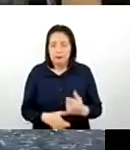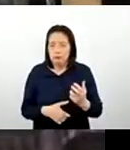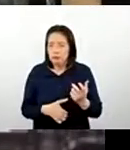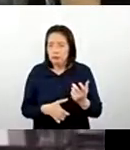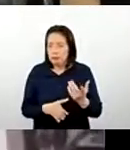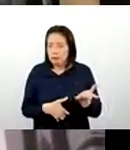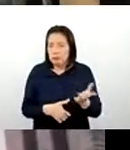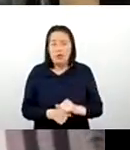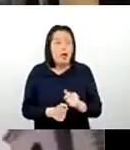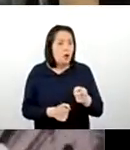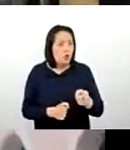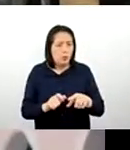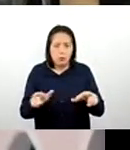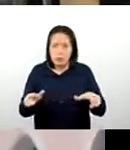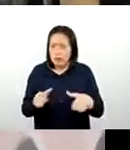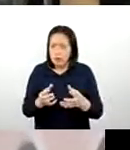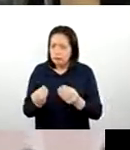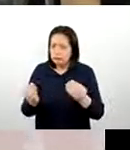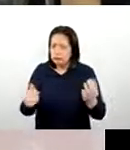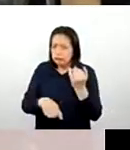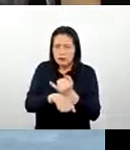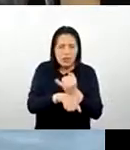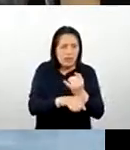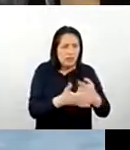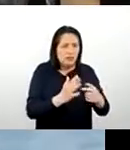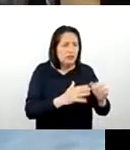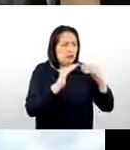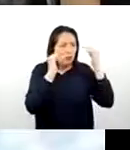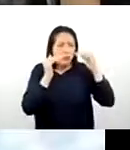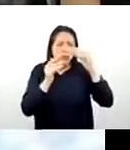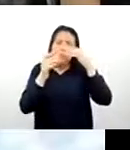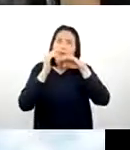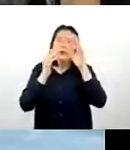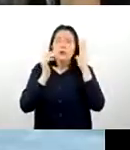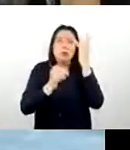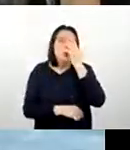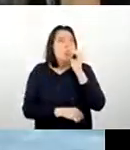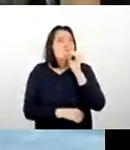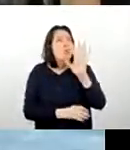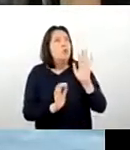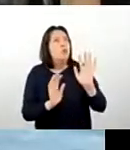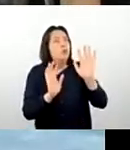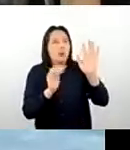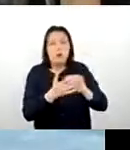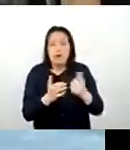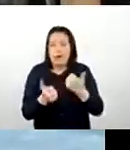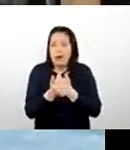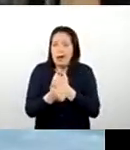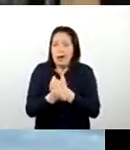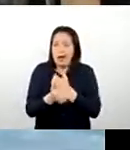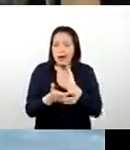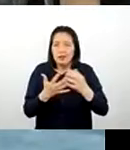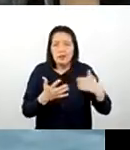Tierra de iglesias, tejados y cielos encantados. Ayacucho de templados